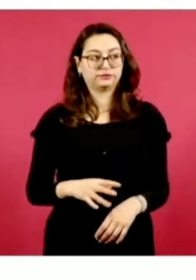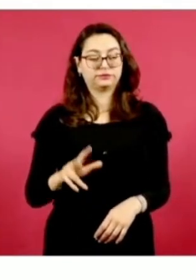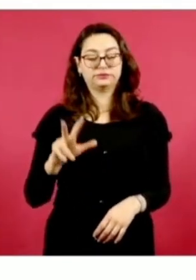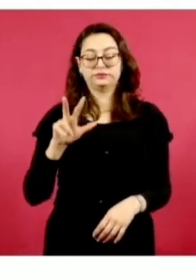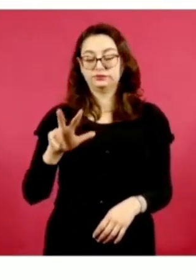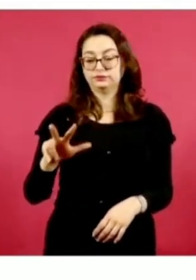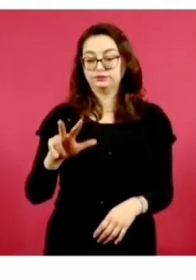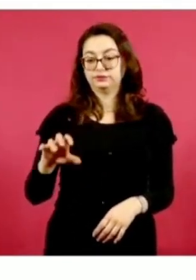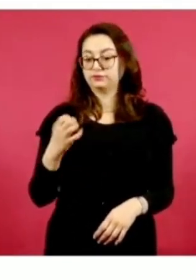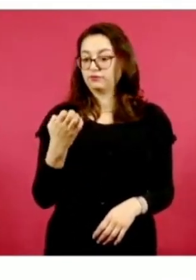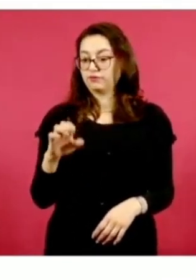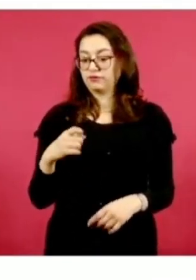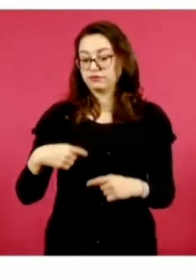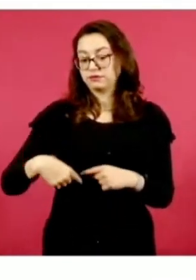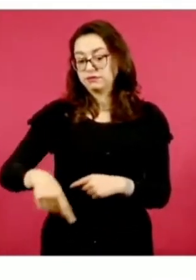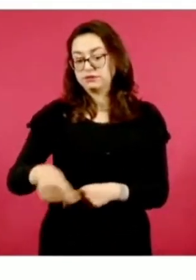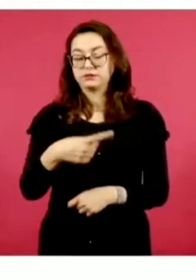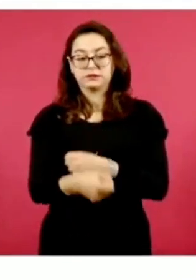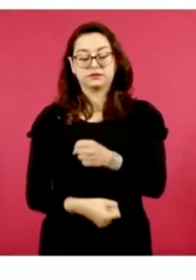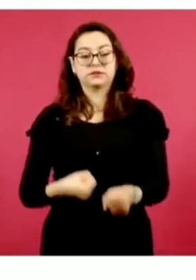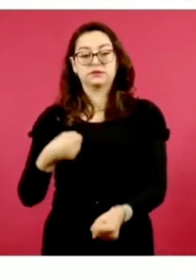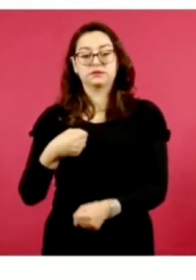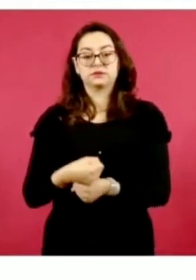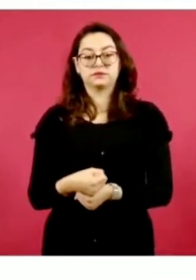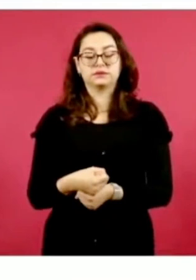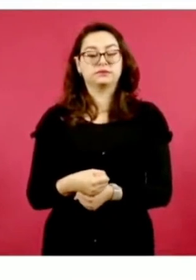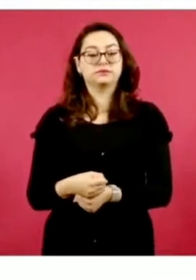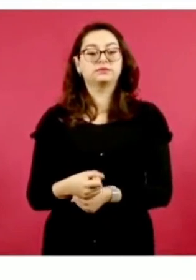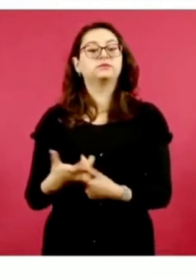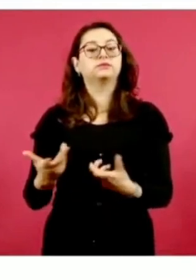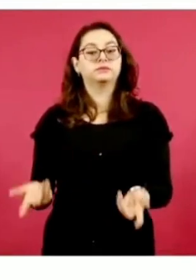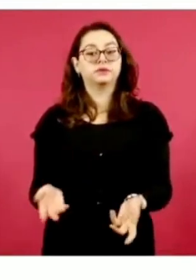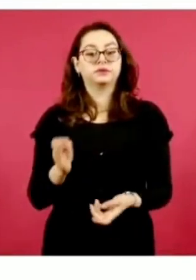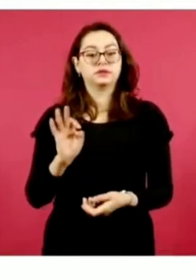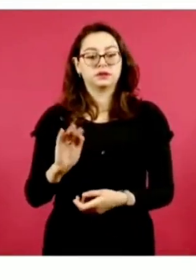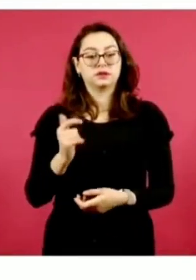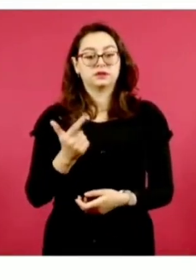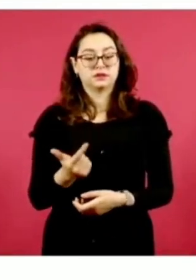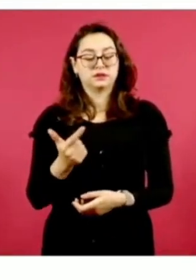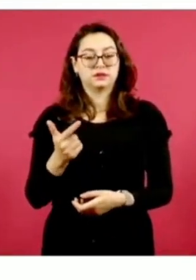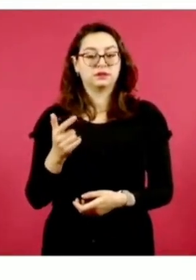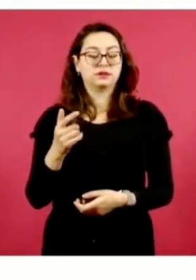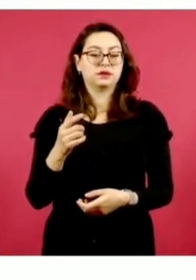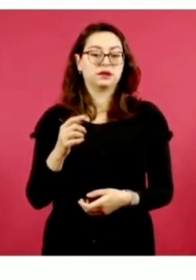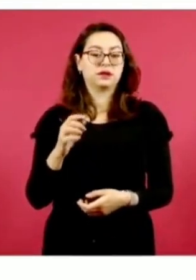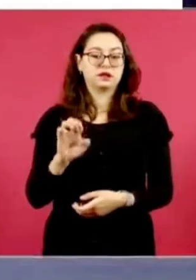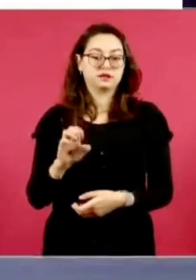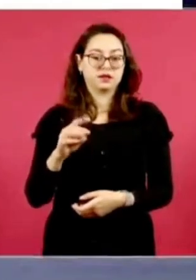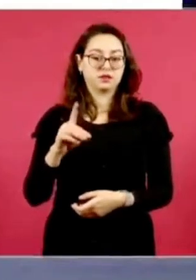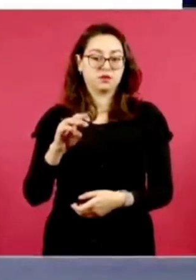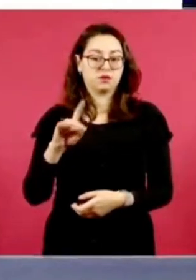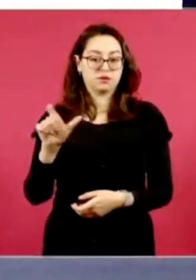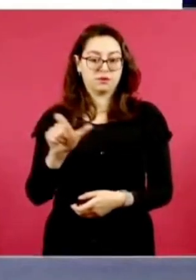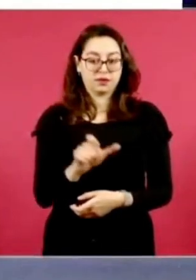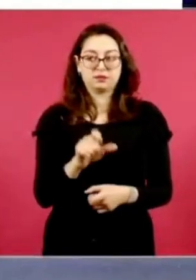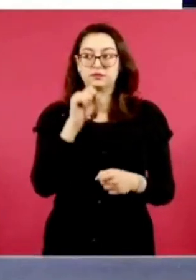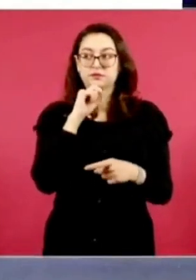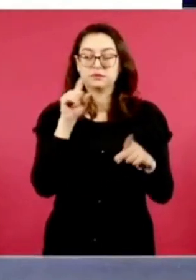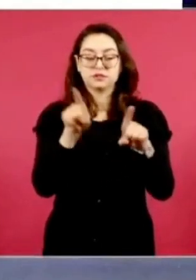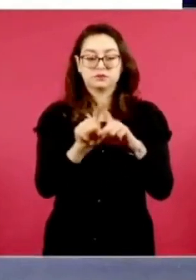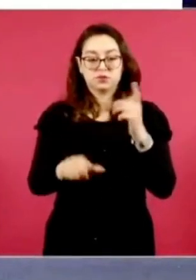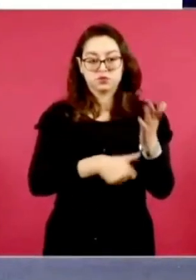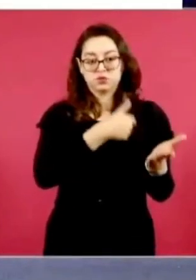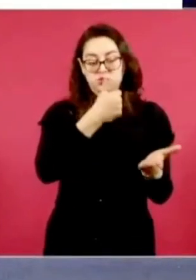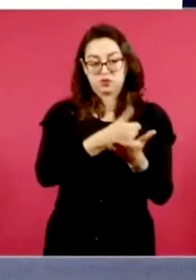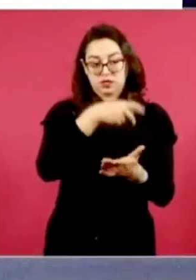año por parte de la Fiscalía General del Estado de México, con apoyo de Sedena y la Fiscalía de la Ciudad de México, tras